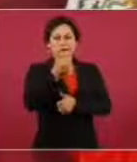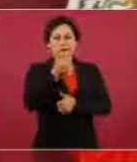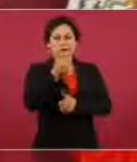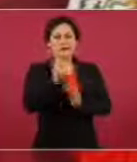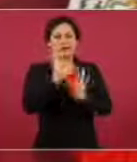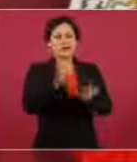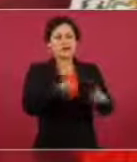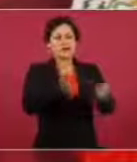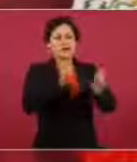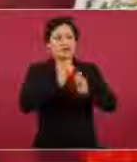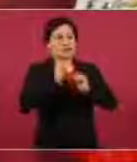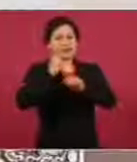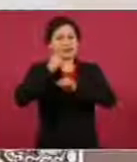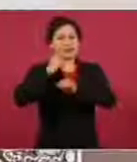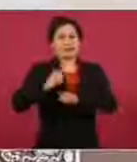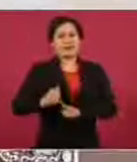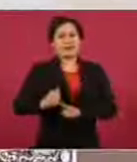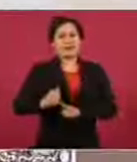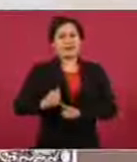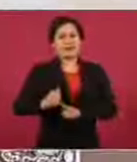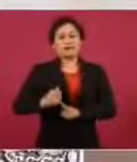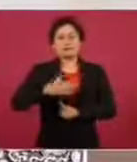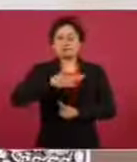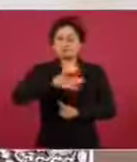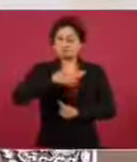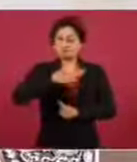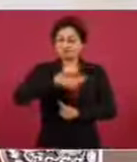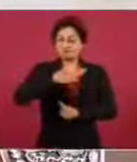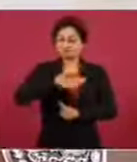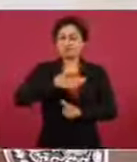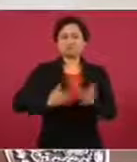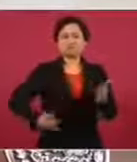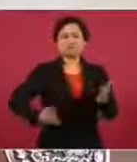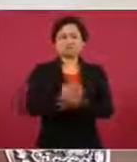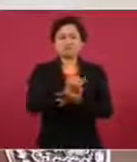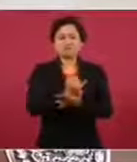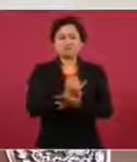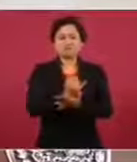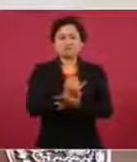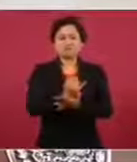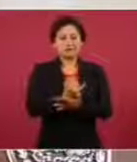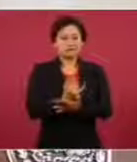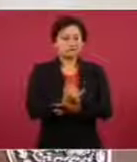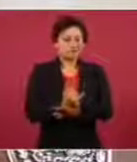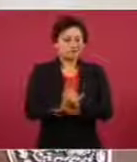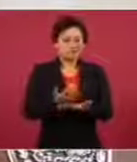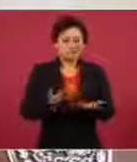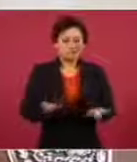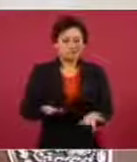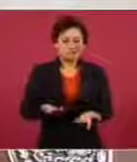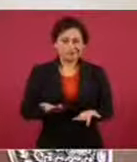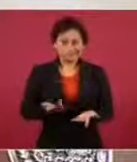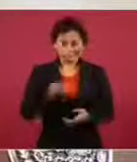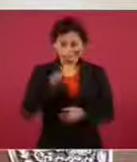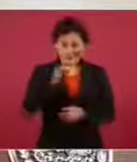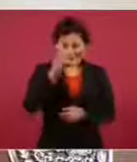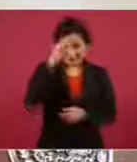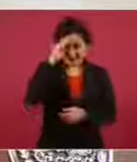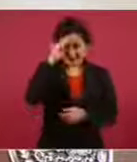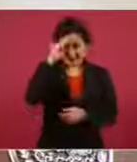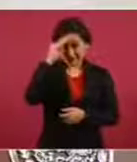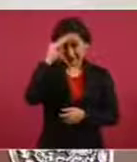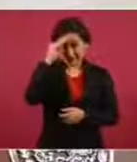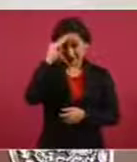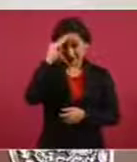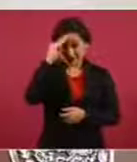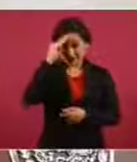gobernar en beneficio propio, pues ese no es